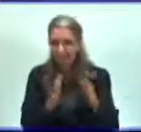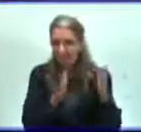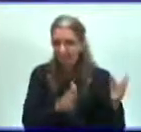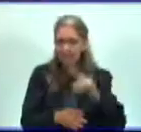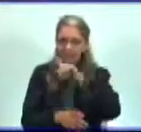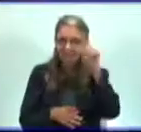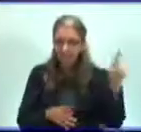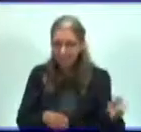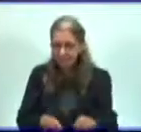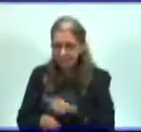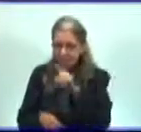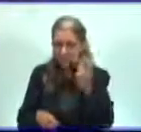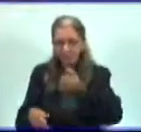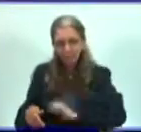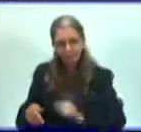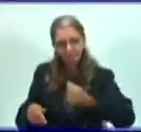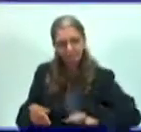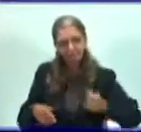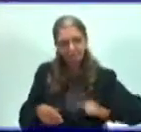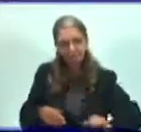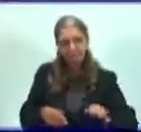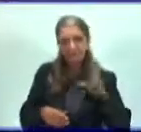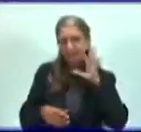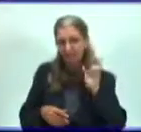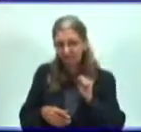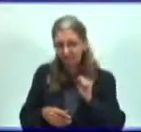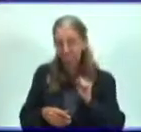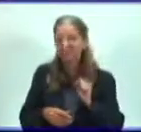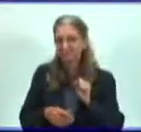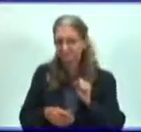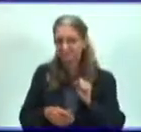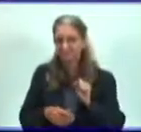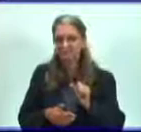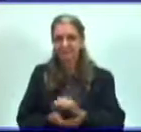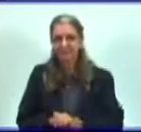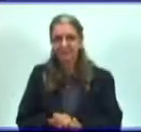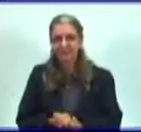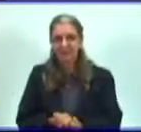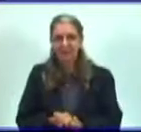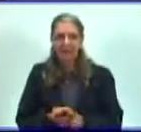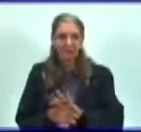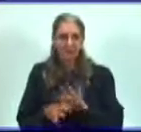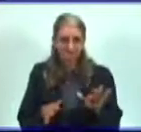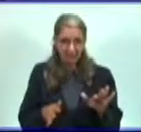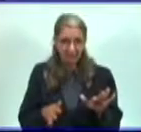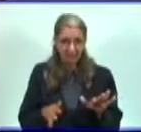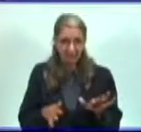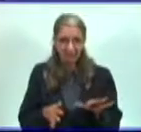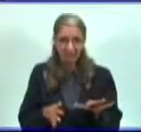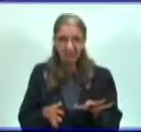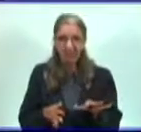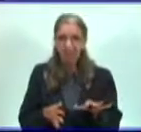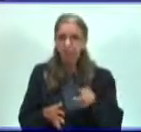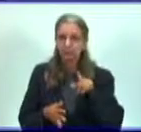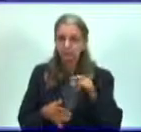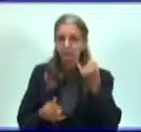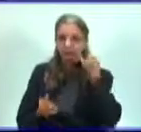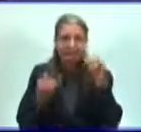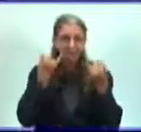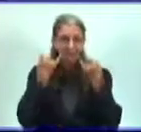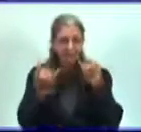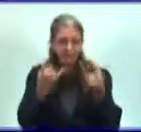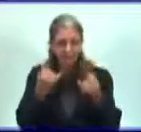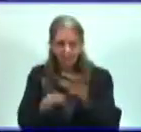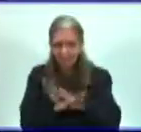ciclo de multiplicación. En condiciones ya lo lograste identificar,